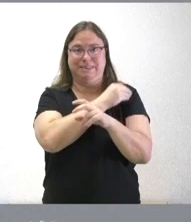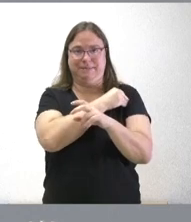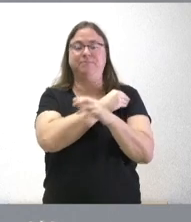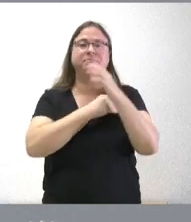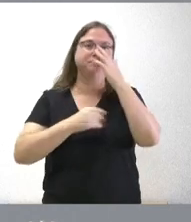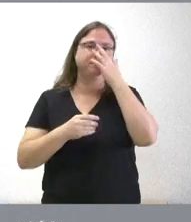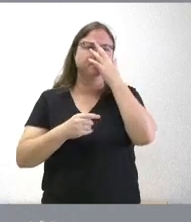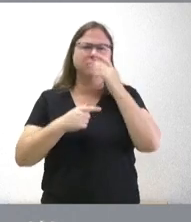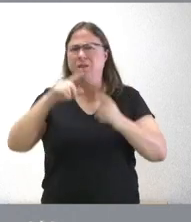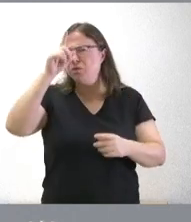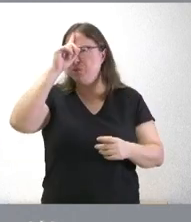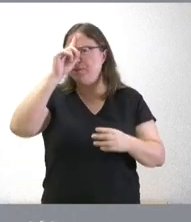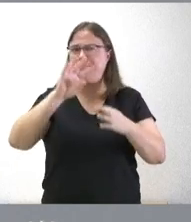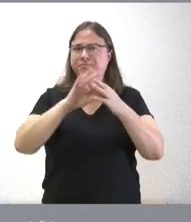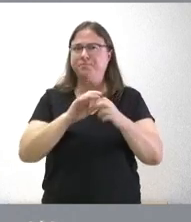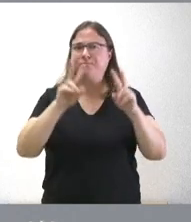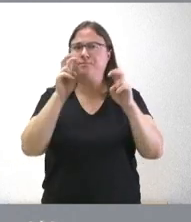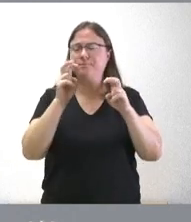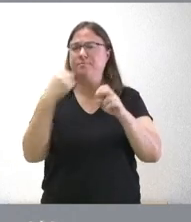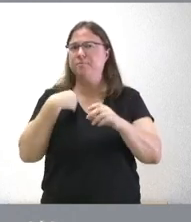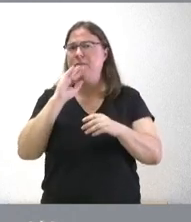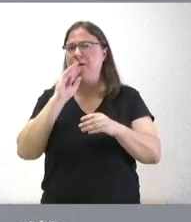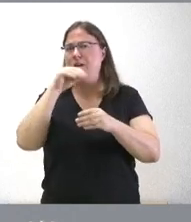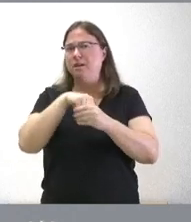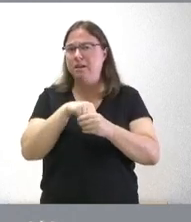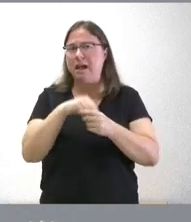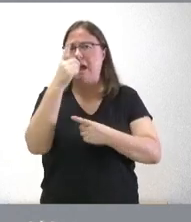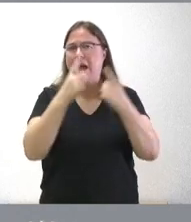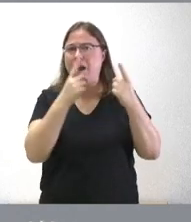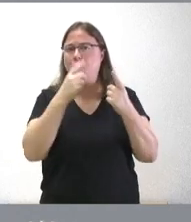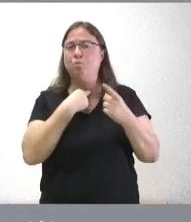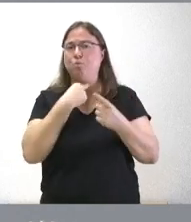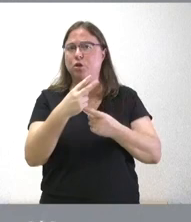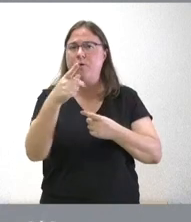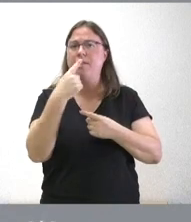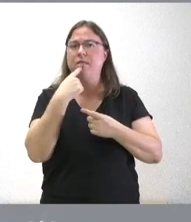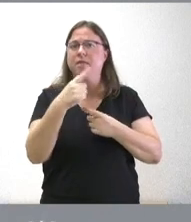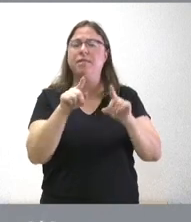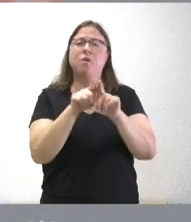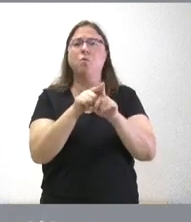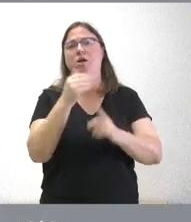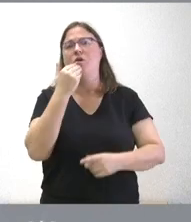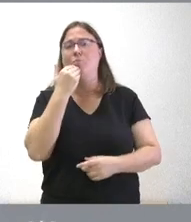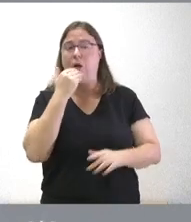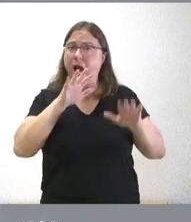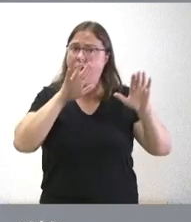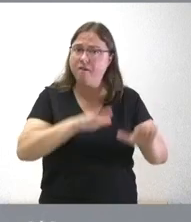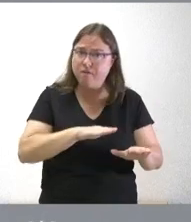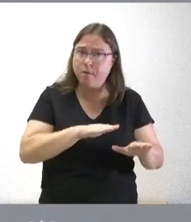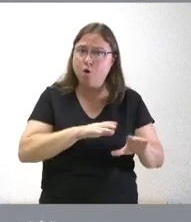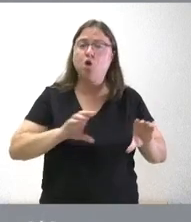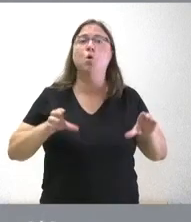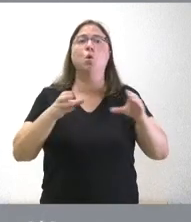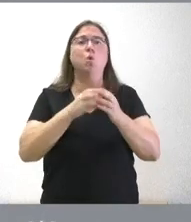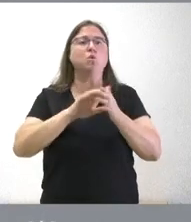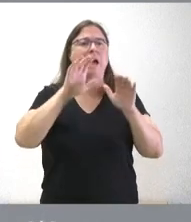no sé si se refiere con la intervención de alguno de los portavoces que usted ha señalado como que también estaría a favor de que la Junta